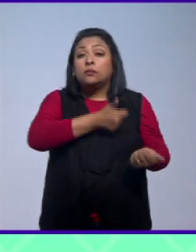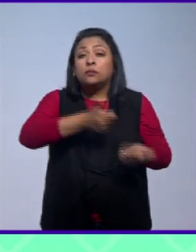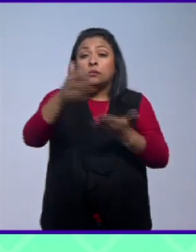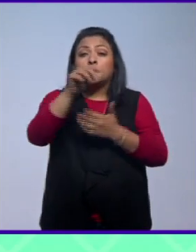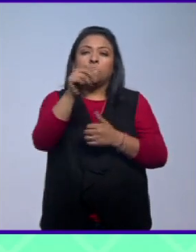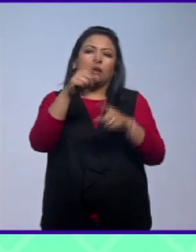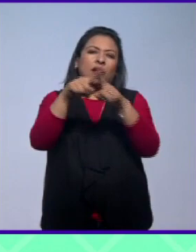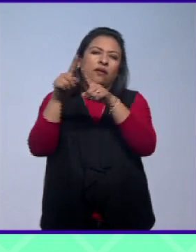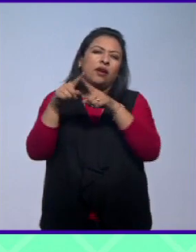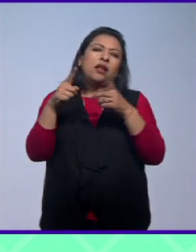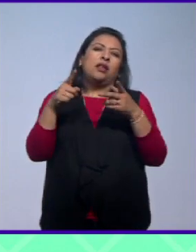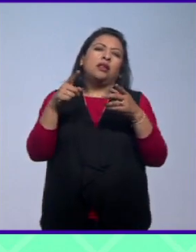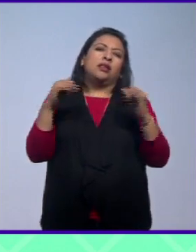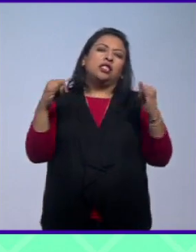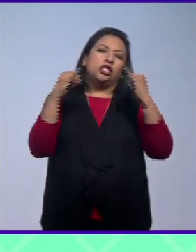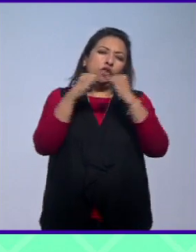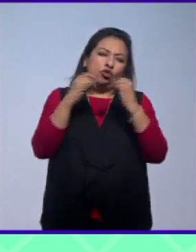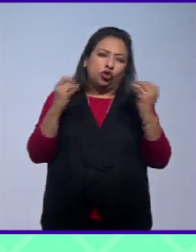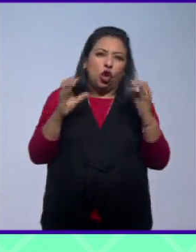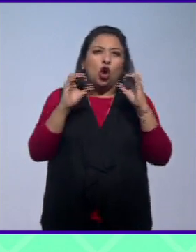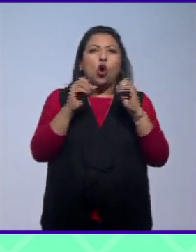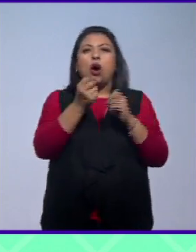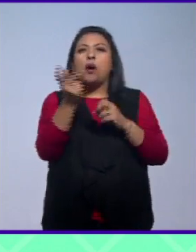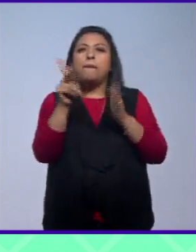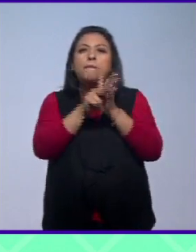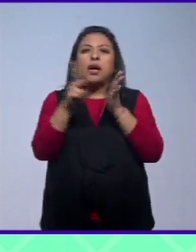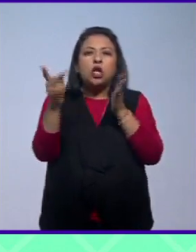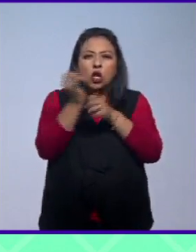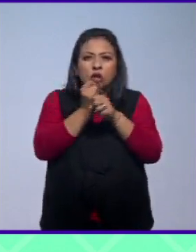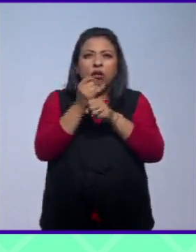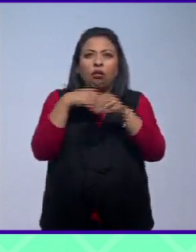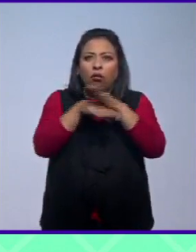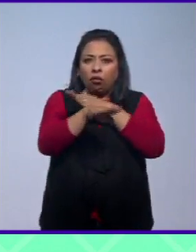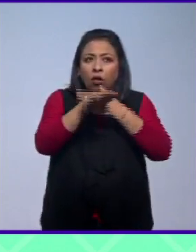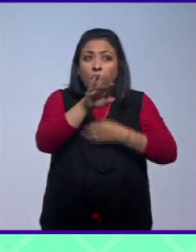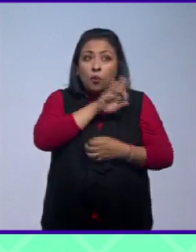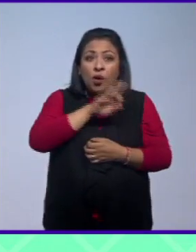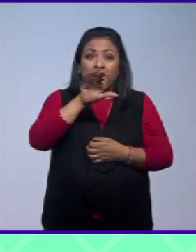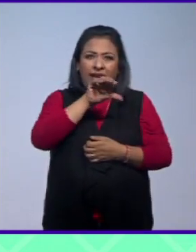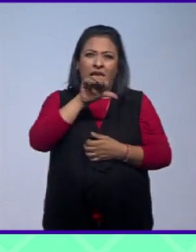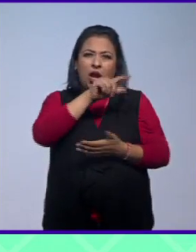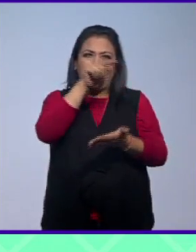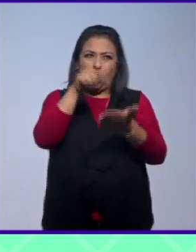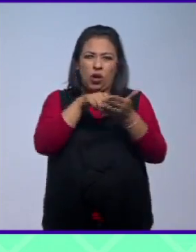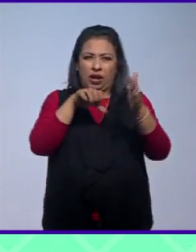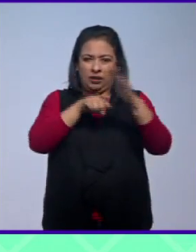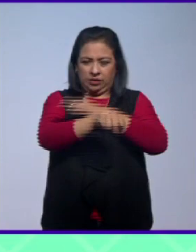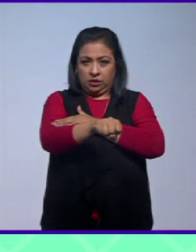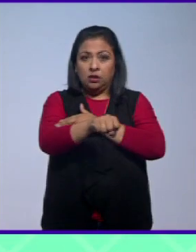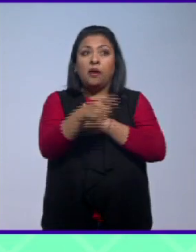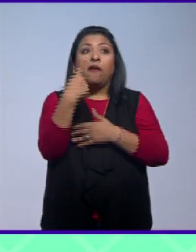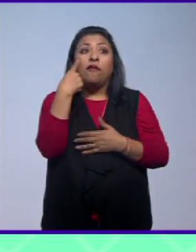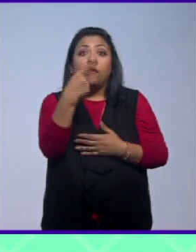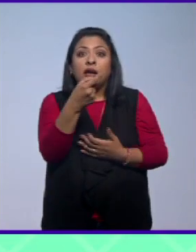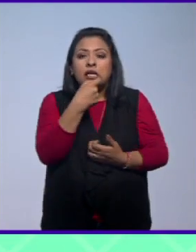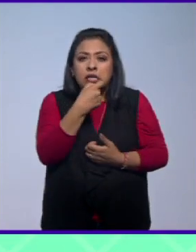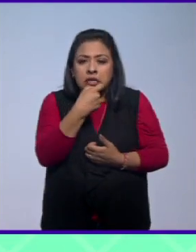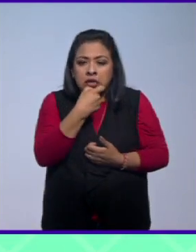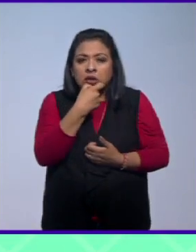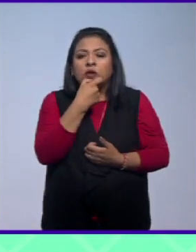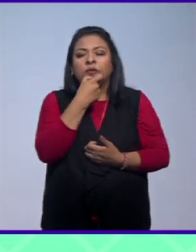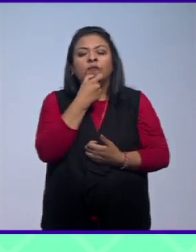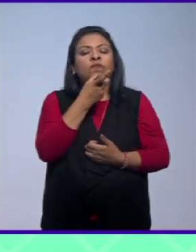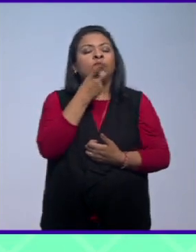organizaciones civiles y algunos periodistas que han podido entrar a los centros de detención a ver a estos niños